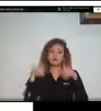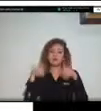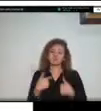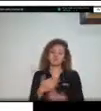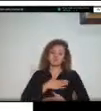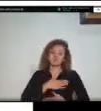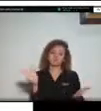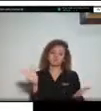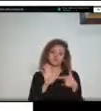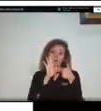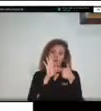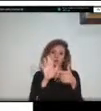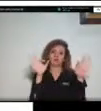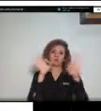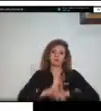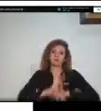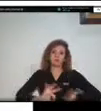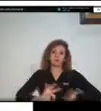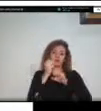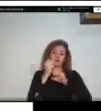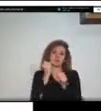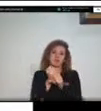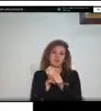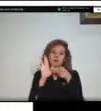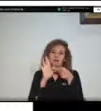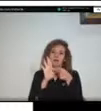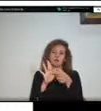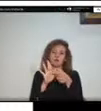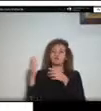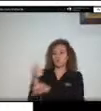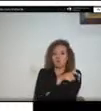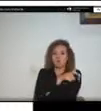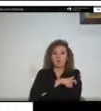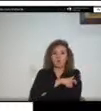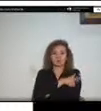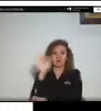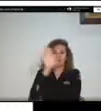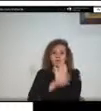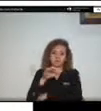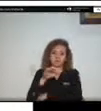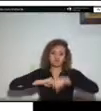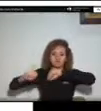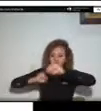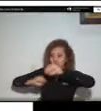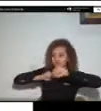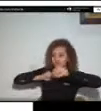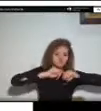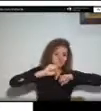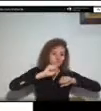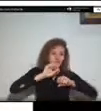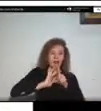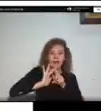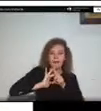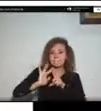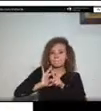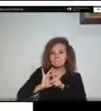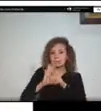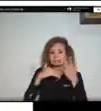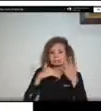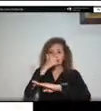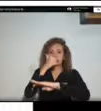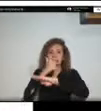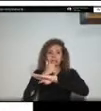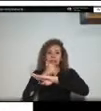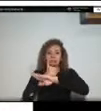resaltar la actividad que ha realizado la dirección departamental la corporación los consejos